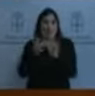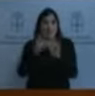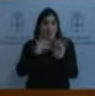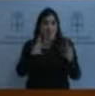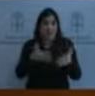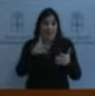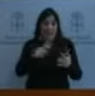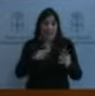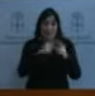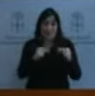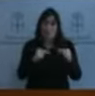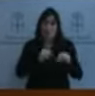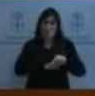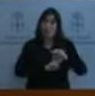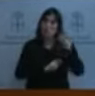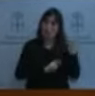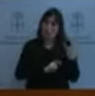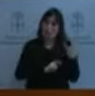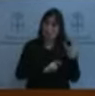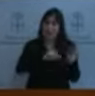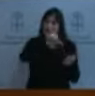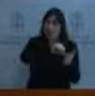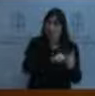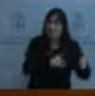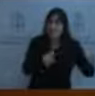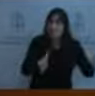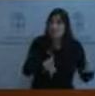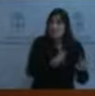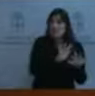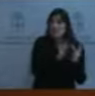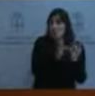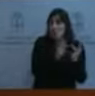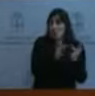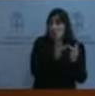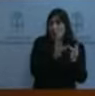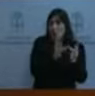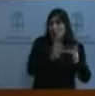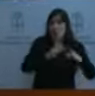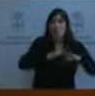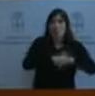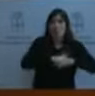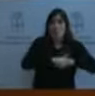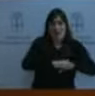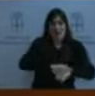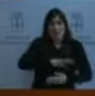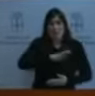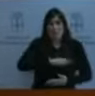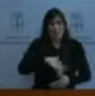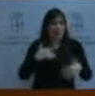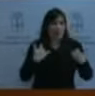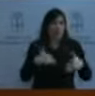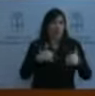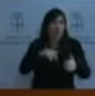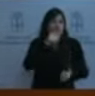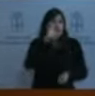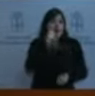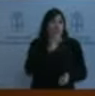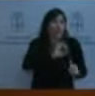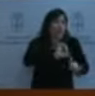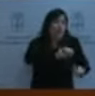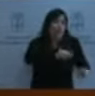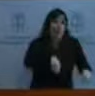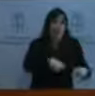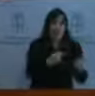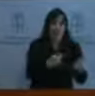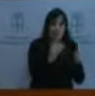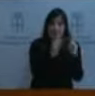están conectados con redes de alta capacidad. En Oviedo cualquiera puede tener o en Gijón o en Avilés en su vivienda 300 megas de